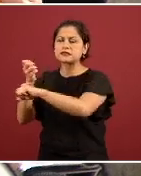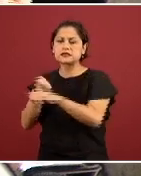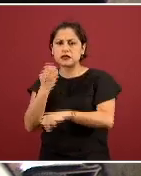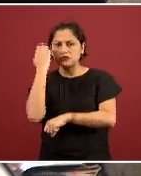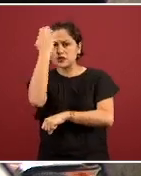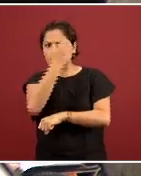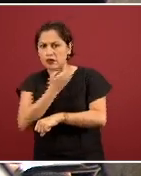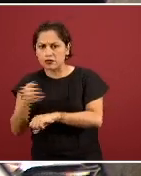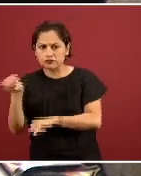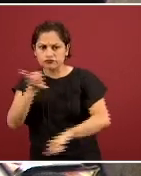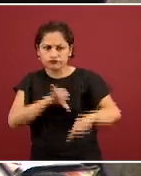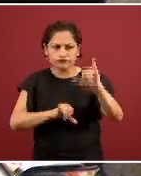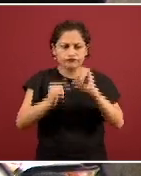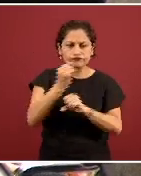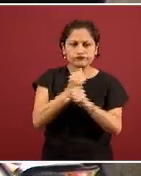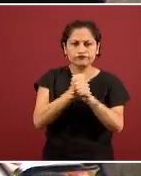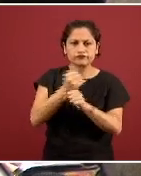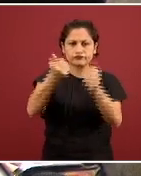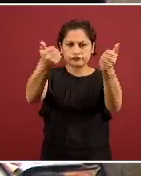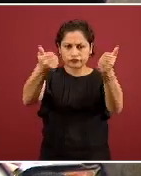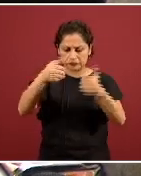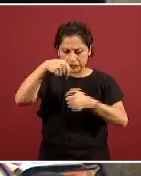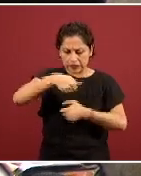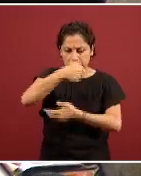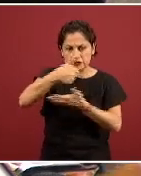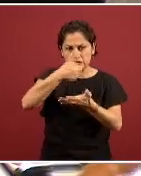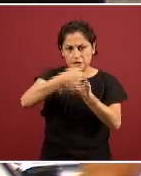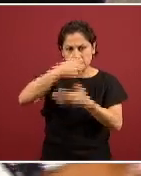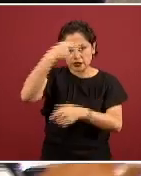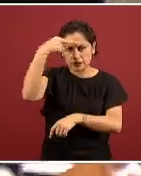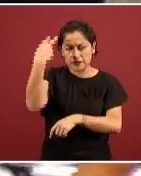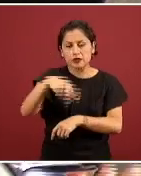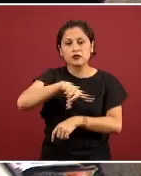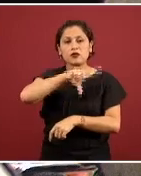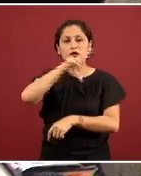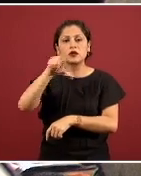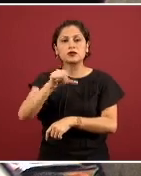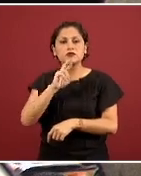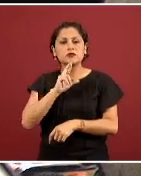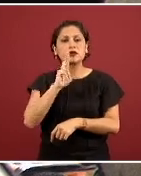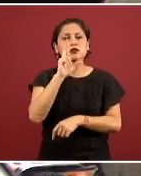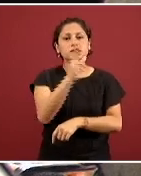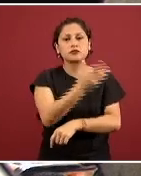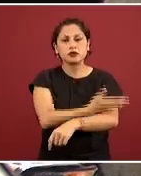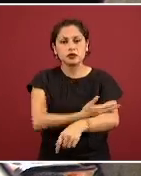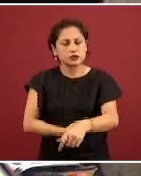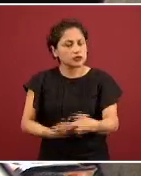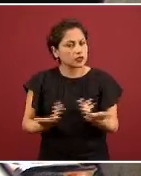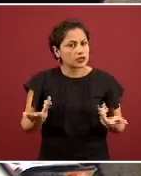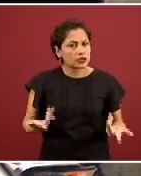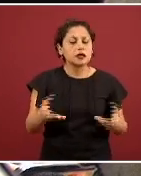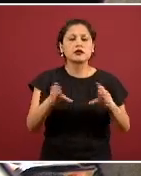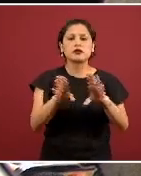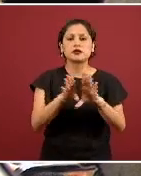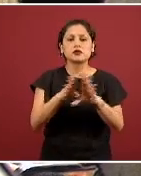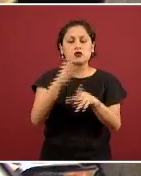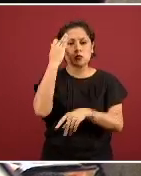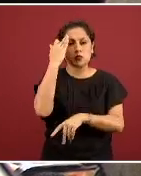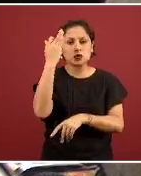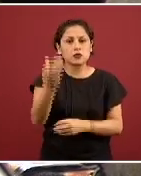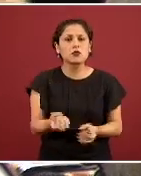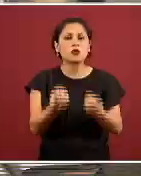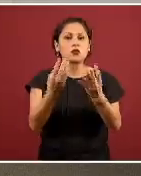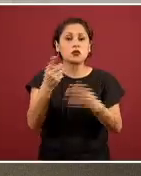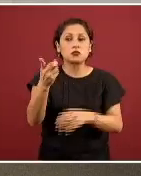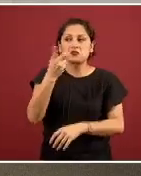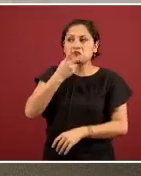se estarían tardando en promedio en regresar los resultados a estos estados? Y me dicen que particularmente las clínicas del IMSS es donde está sucediendo esto doctor.